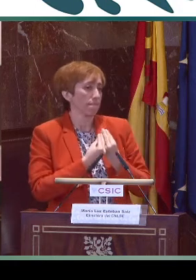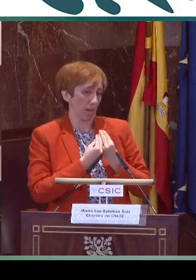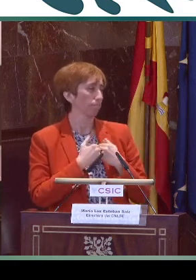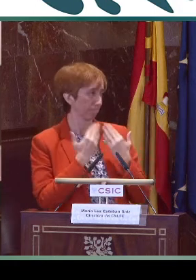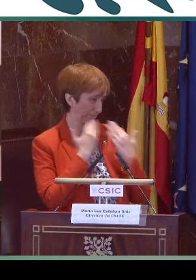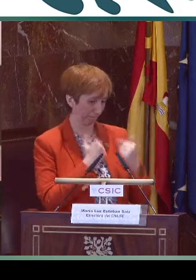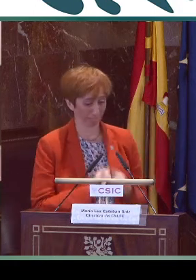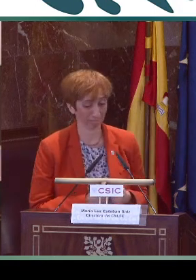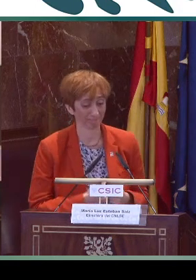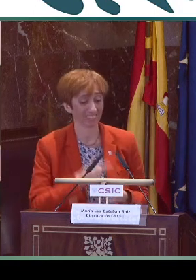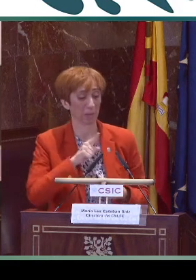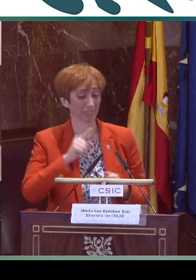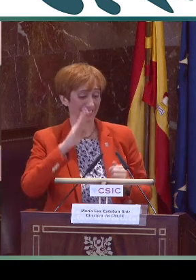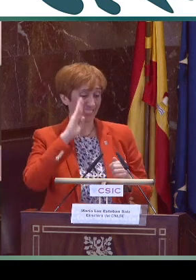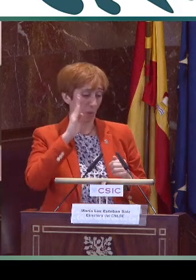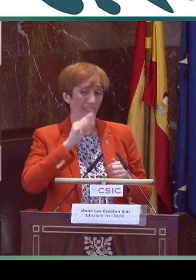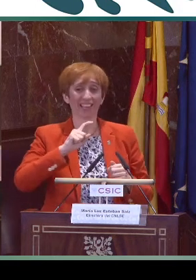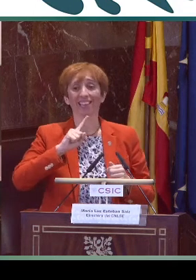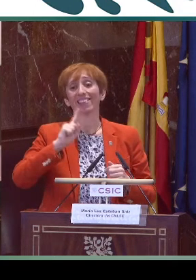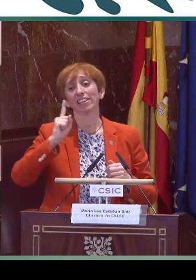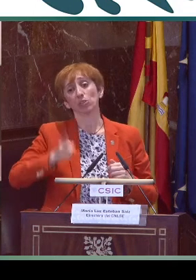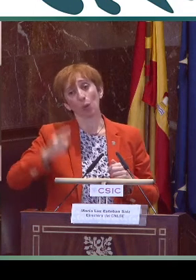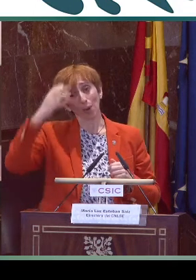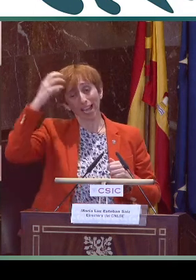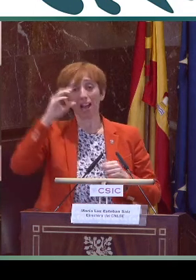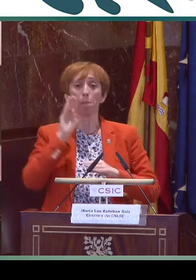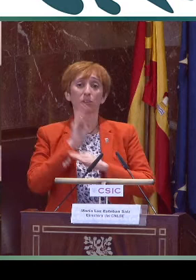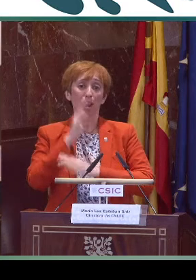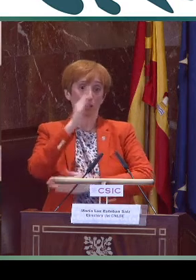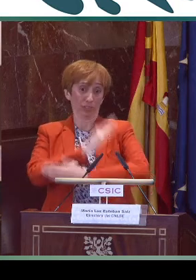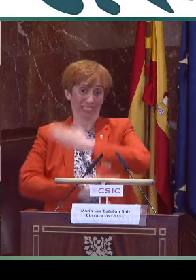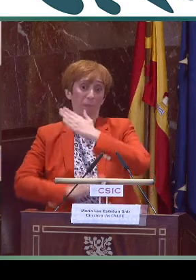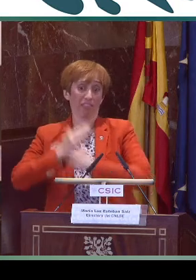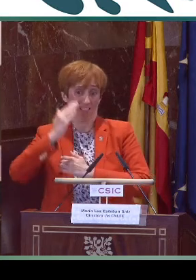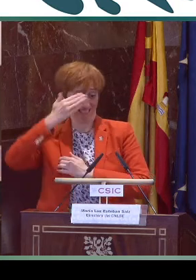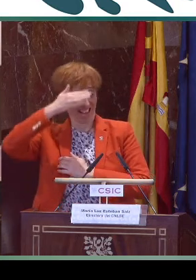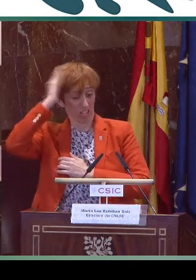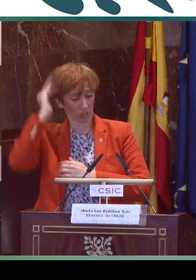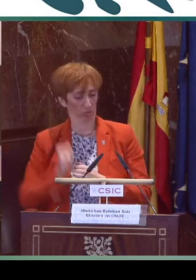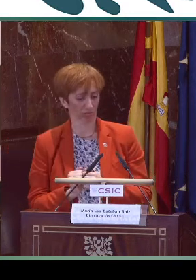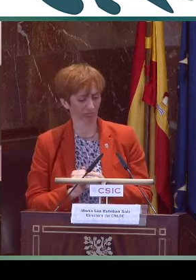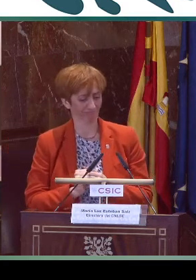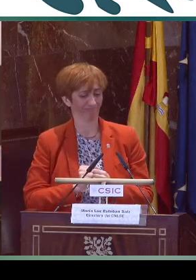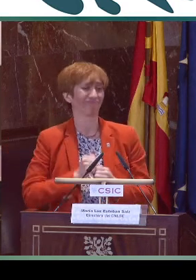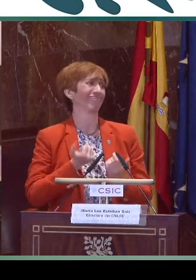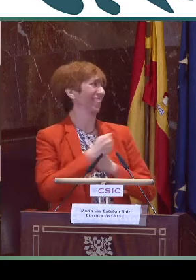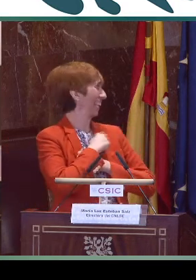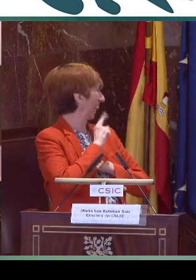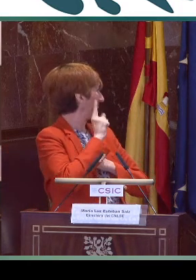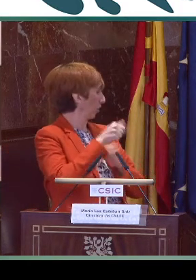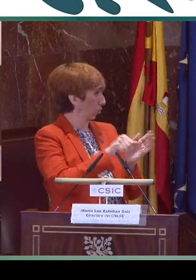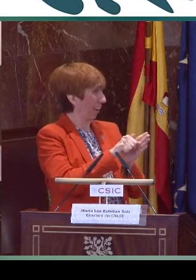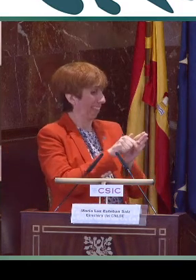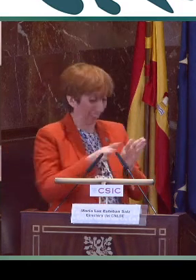y aún así nos has acompañado, así que te lo agradezco muchísimo. También quiero saludar al director del Real Patronato de Discapacidad, a Nacho